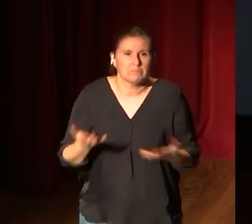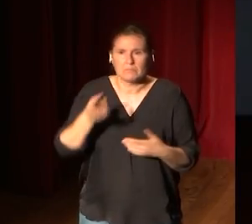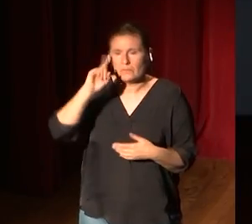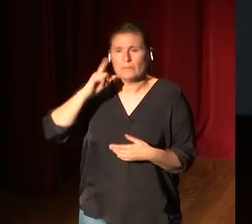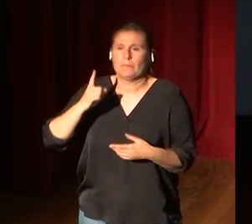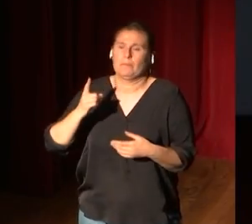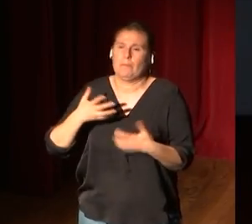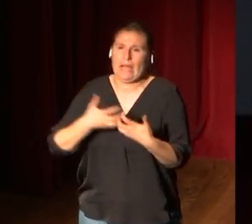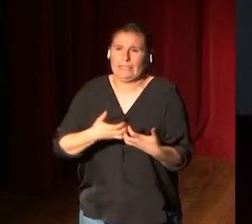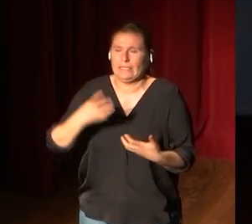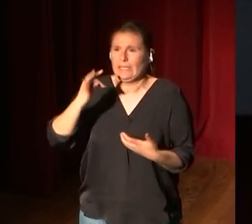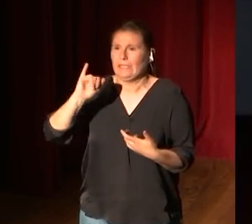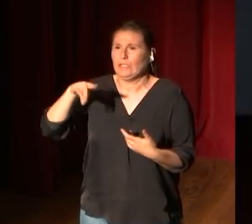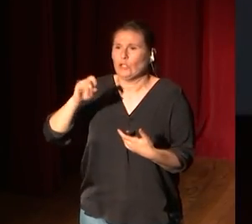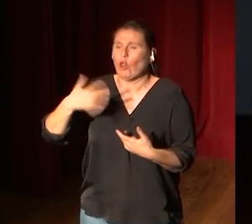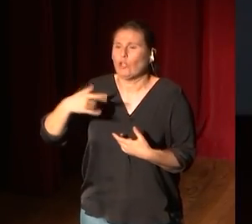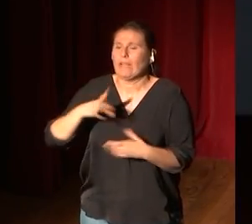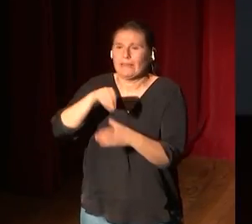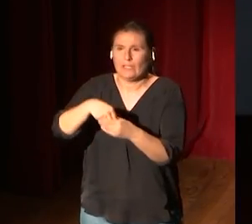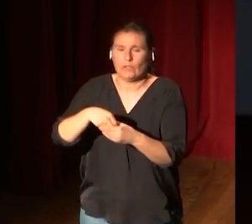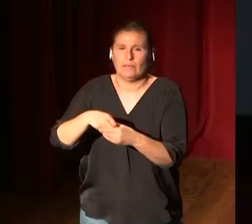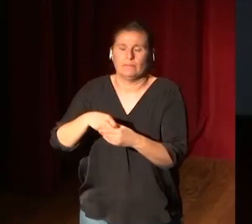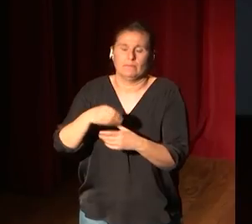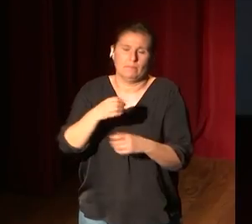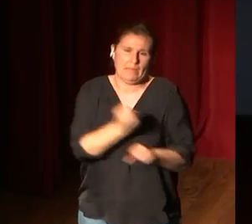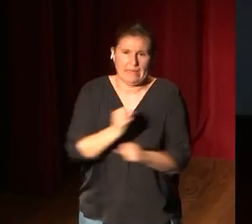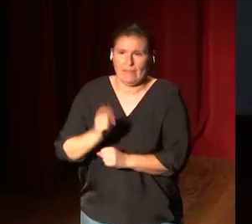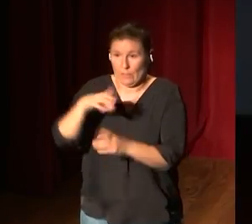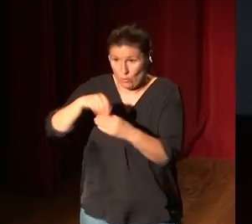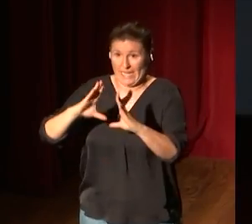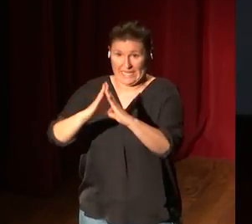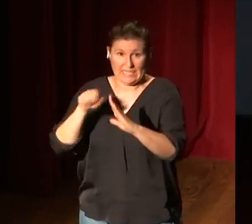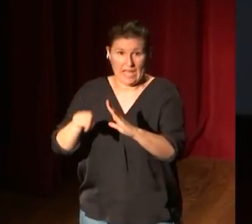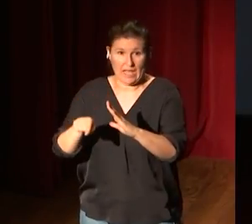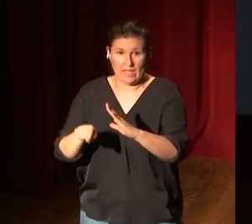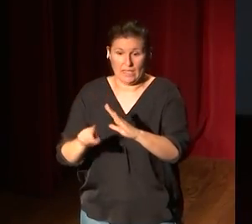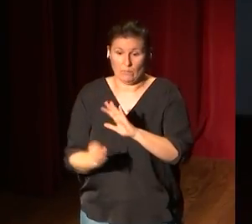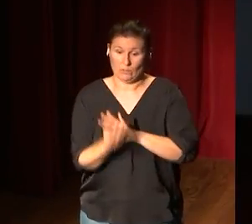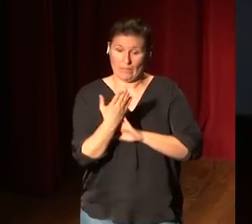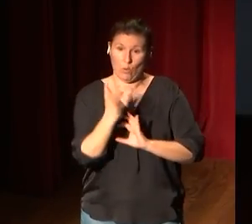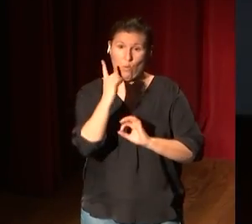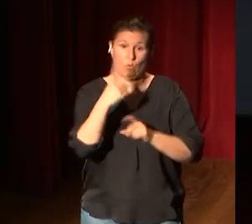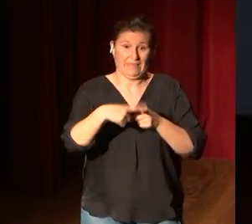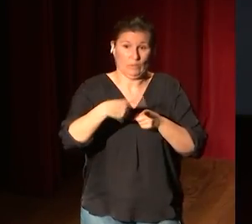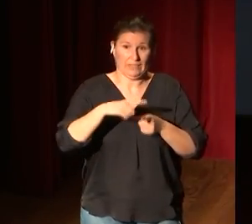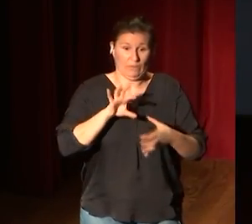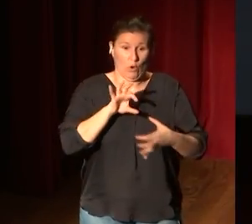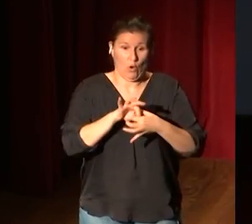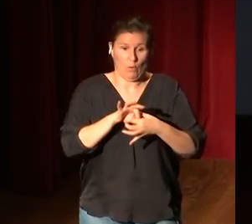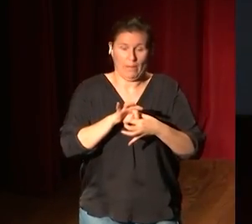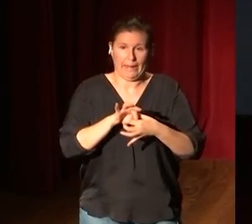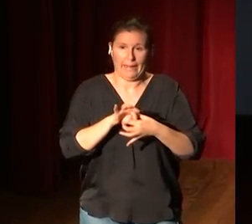lavatorio de Tintoretto está en Venecia en una iglesia. Hemos creado un dispositivo para descontextualizar